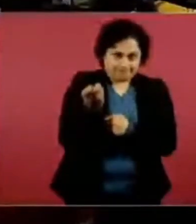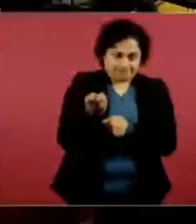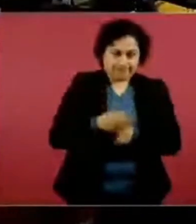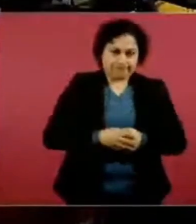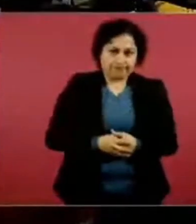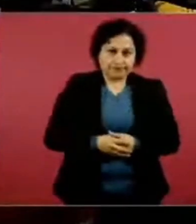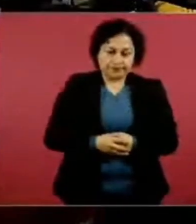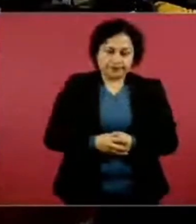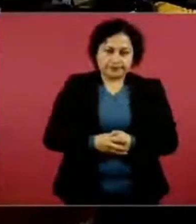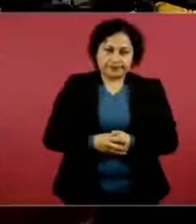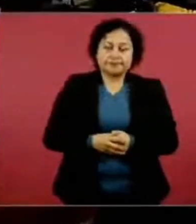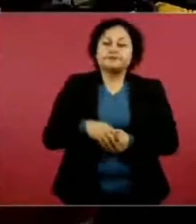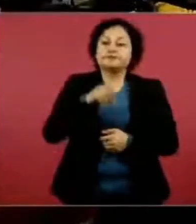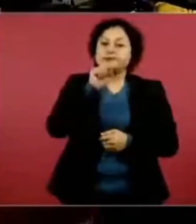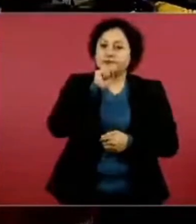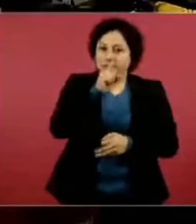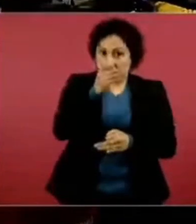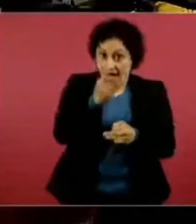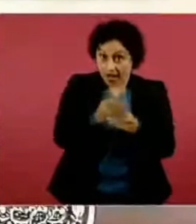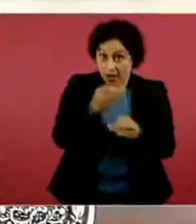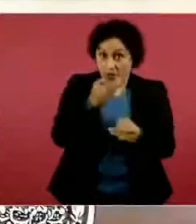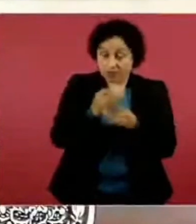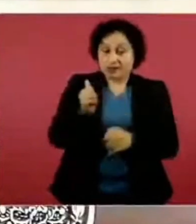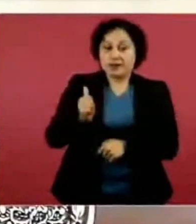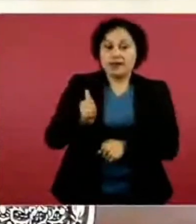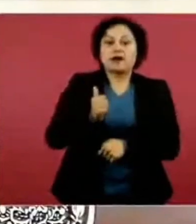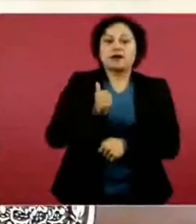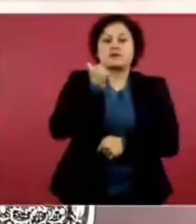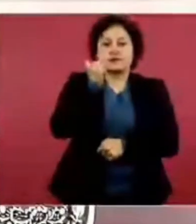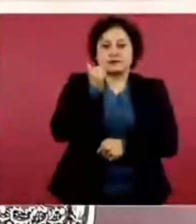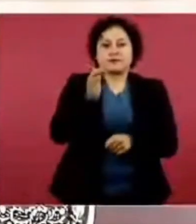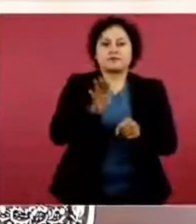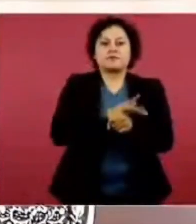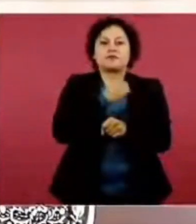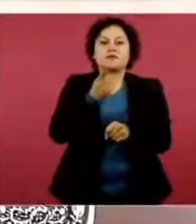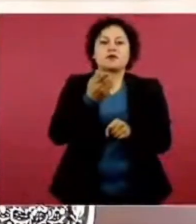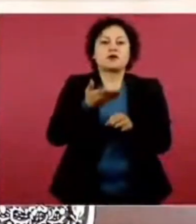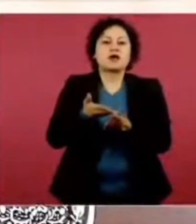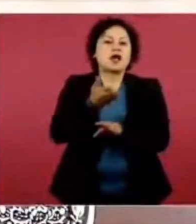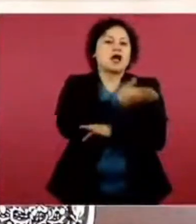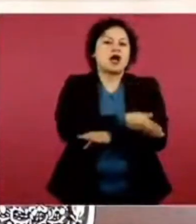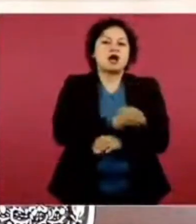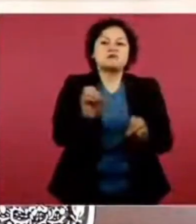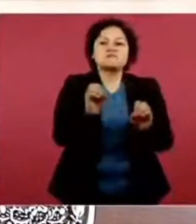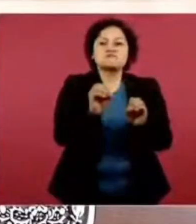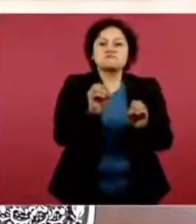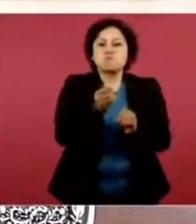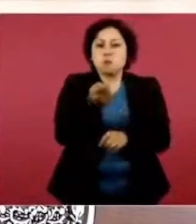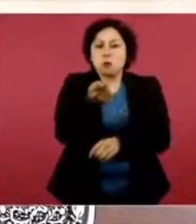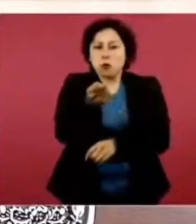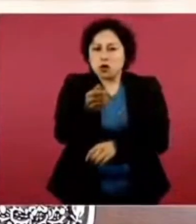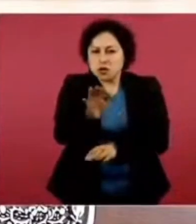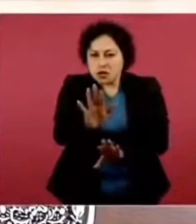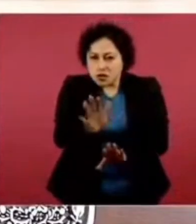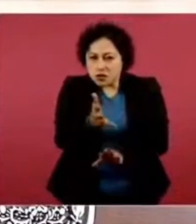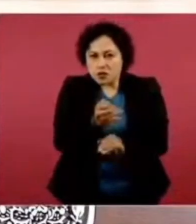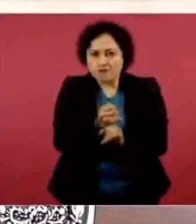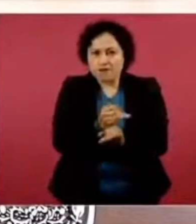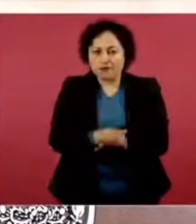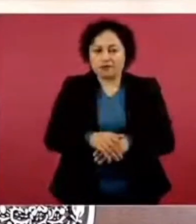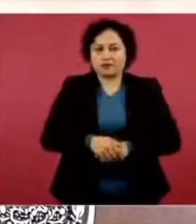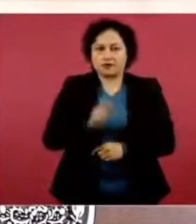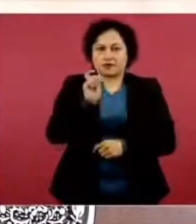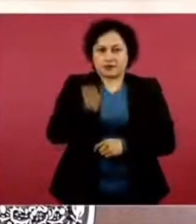También aprovecho, porque no se dijo mucho a informar que ya